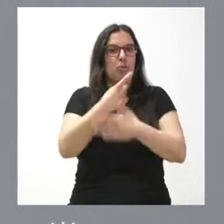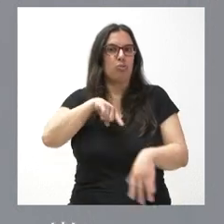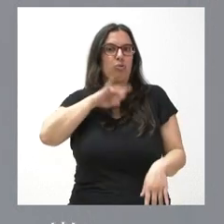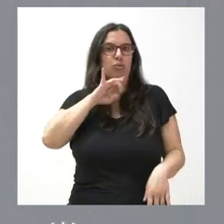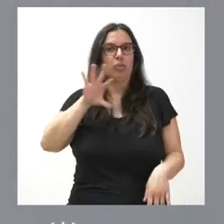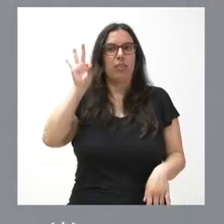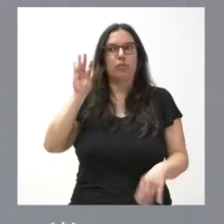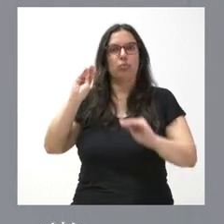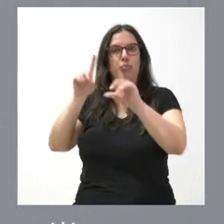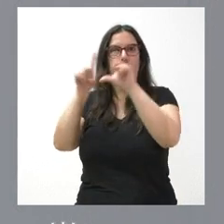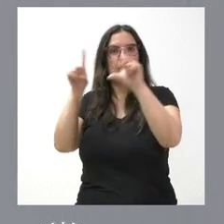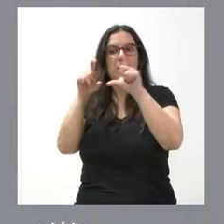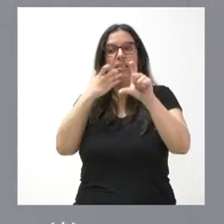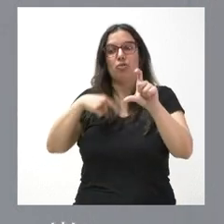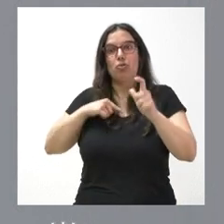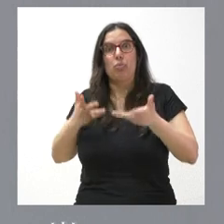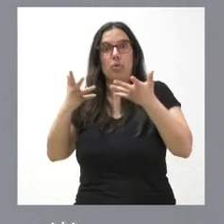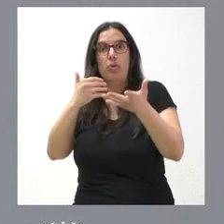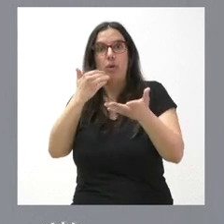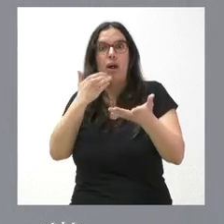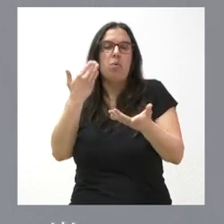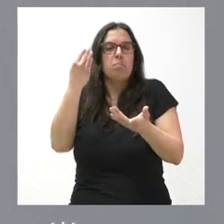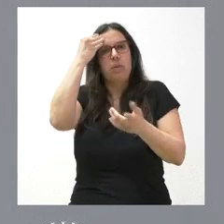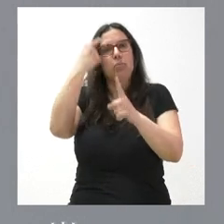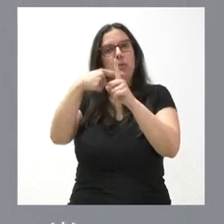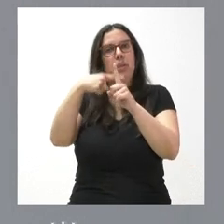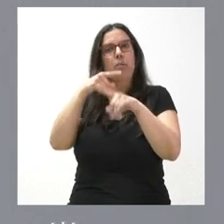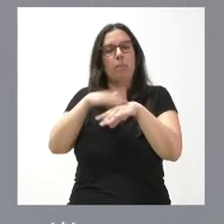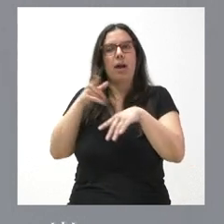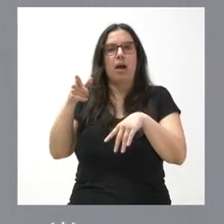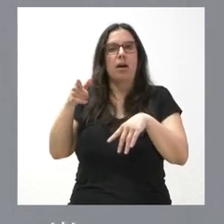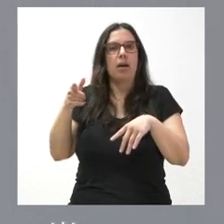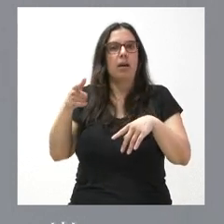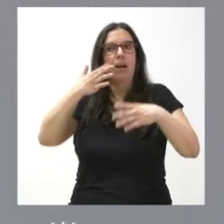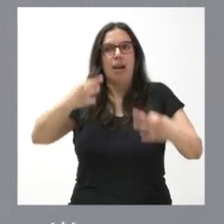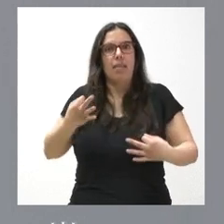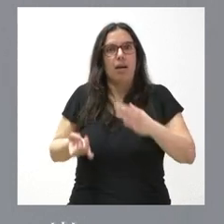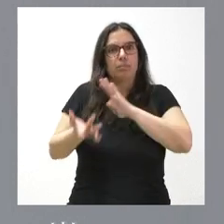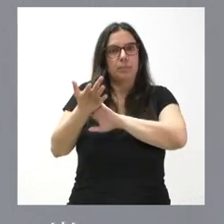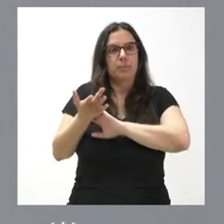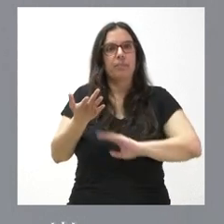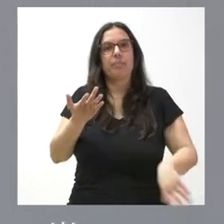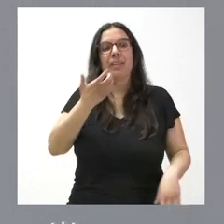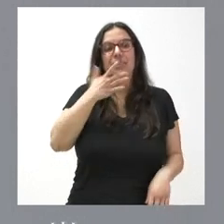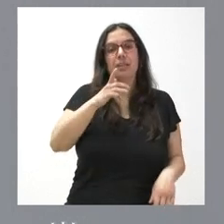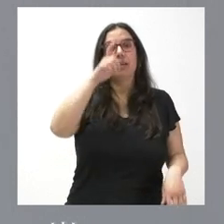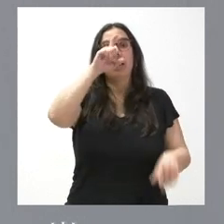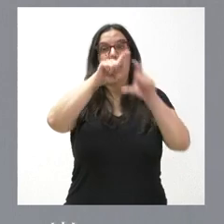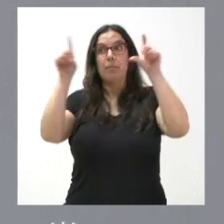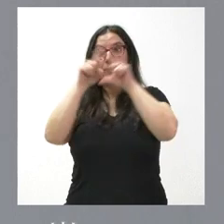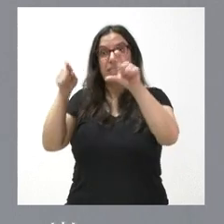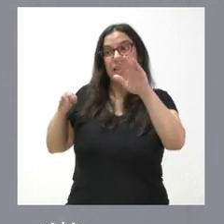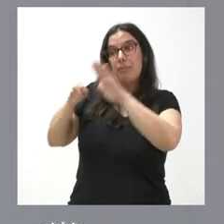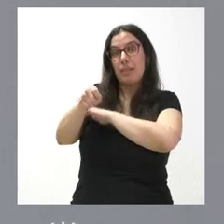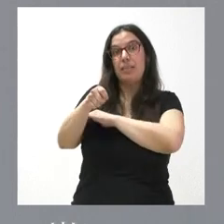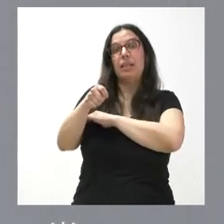En lo que hayamos podido contribuir, creo que es positivo para que esto sea una realidad. Si las empresas que invierten en Soria son